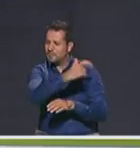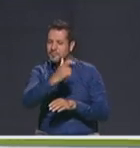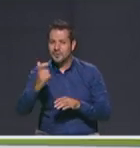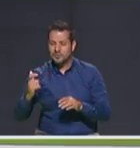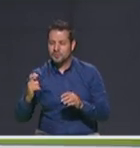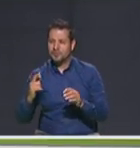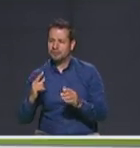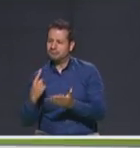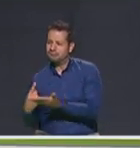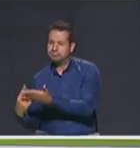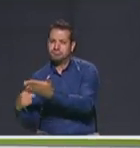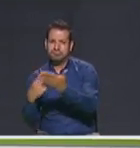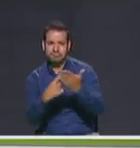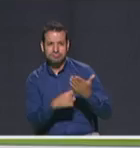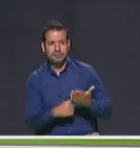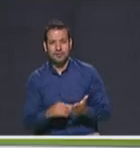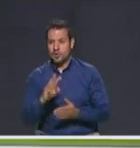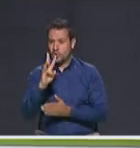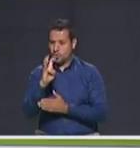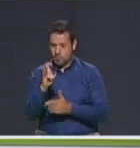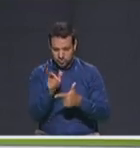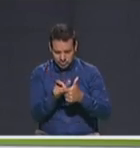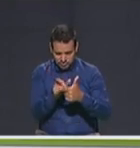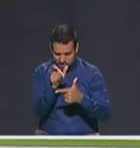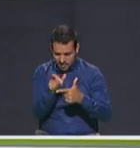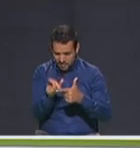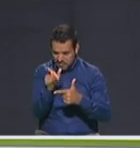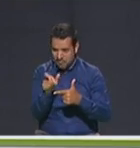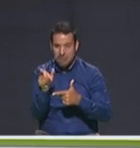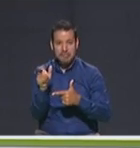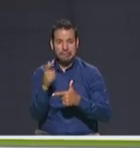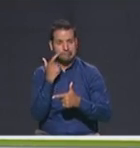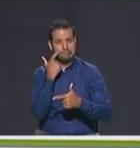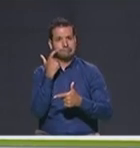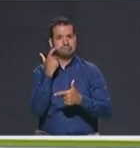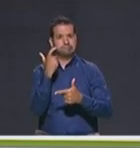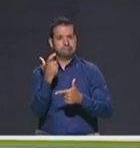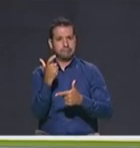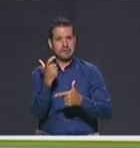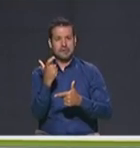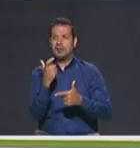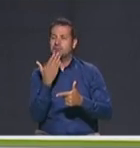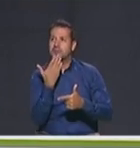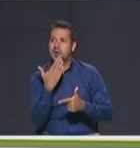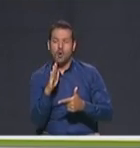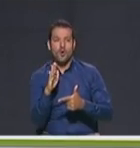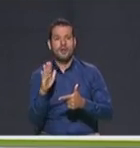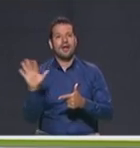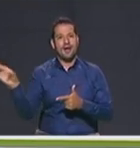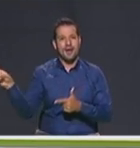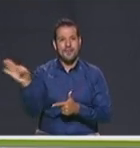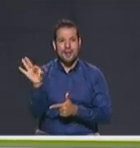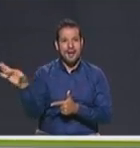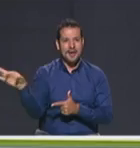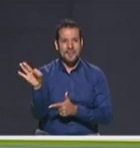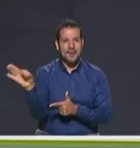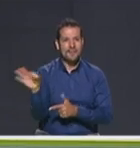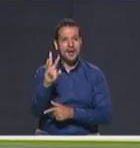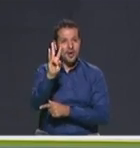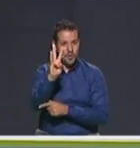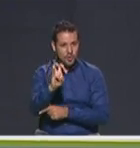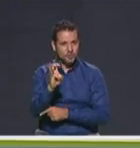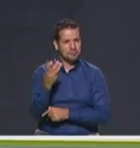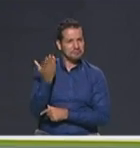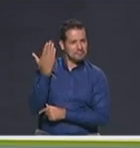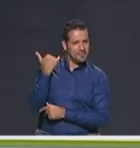este debate que ocuparan los ocho primeros lugares de la más reciente encuesta contratada y publicada hasta cinco días antes del debate, o sea, hasta el pasado